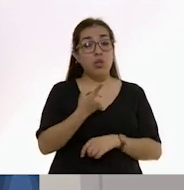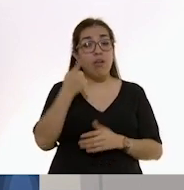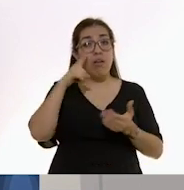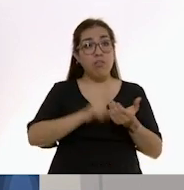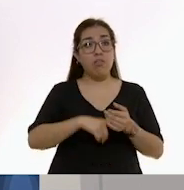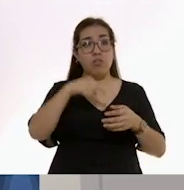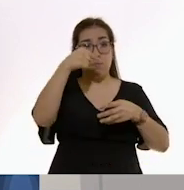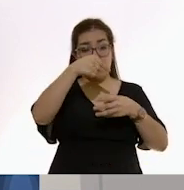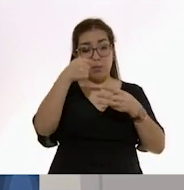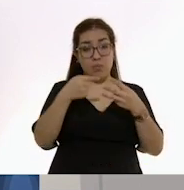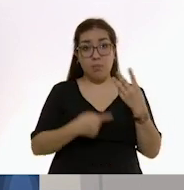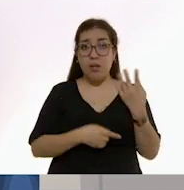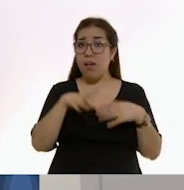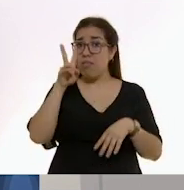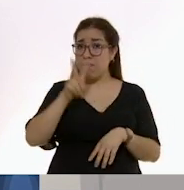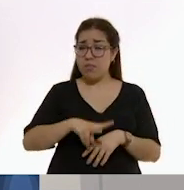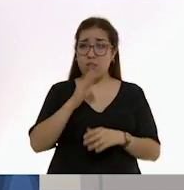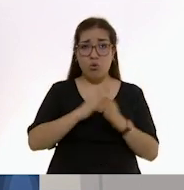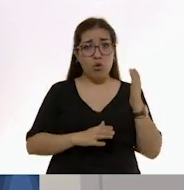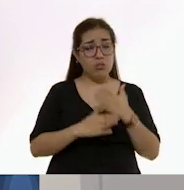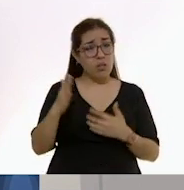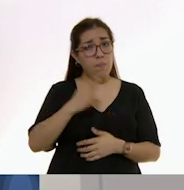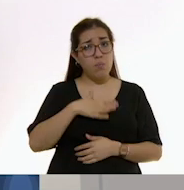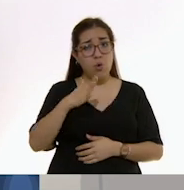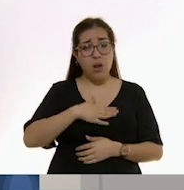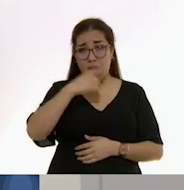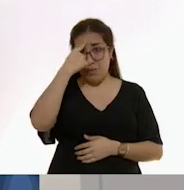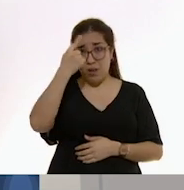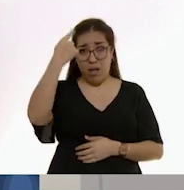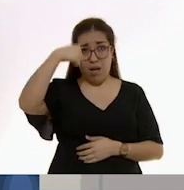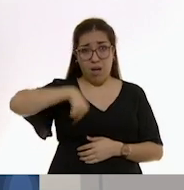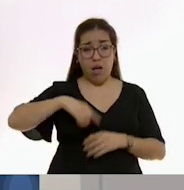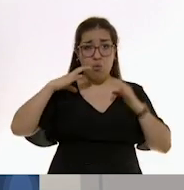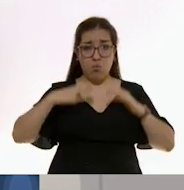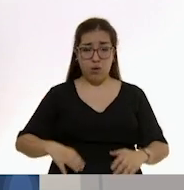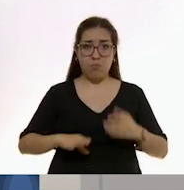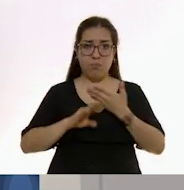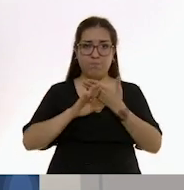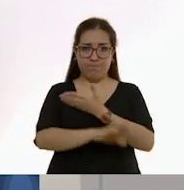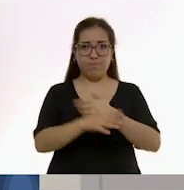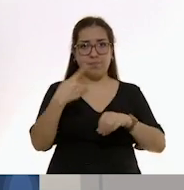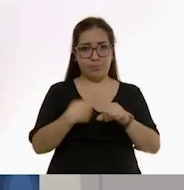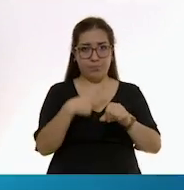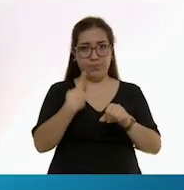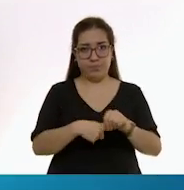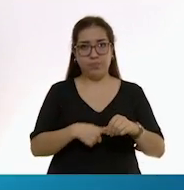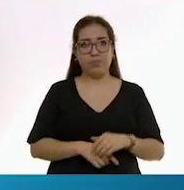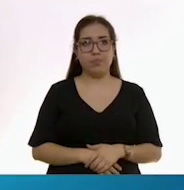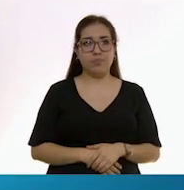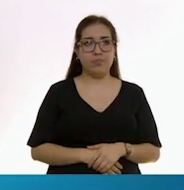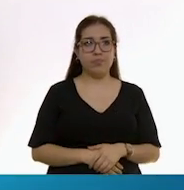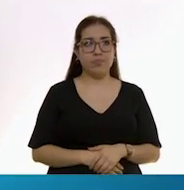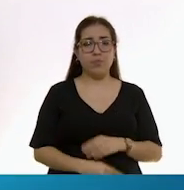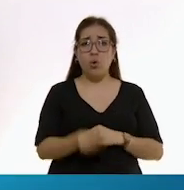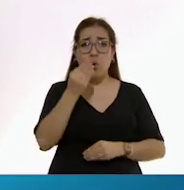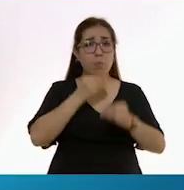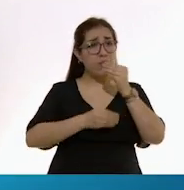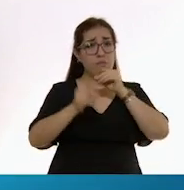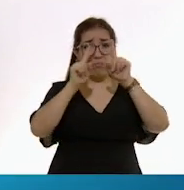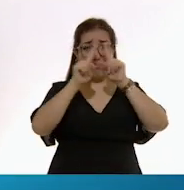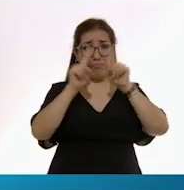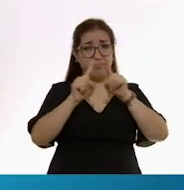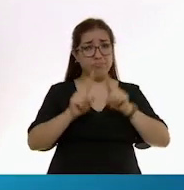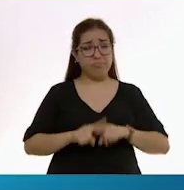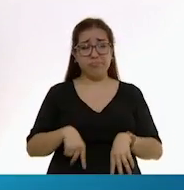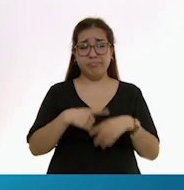vitaminas, grasas buenas y defensas que los protegen de enfermedades. Alimentos variados.